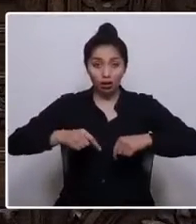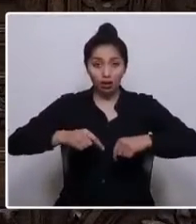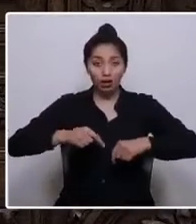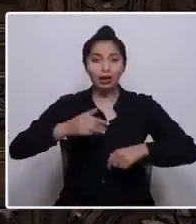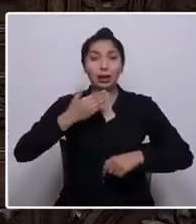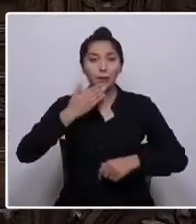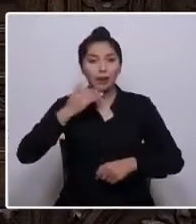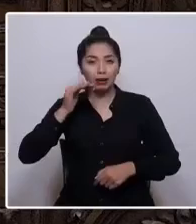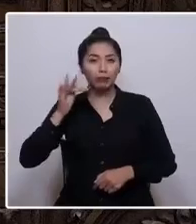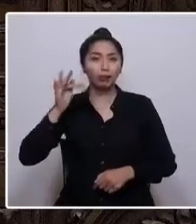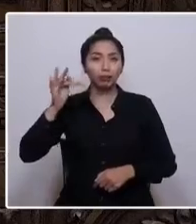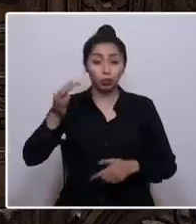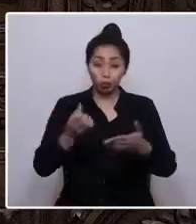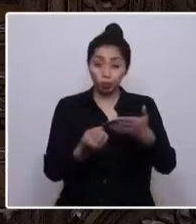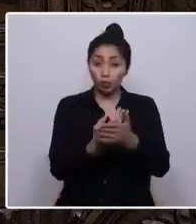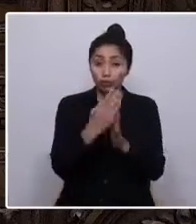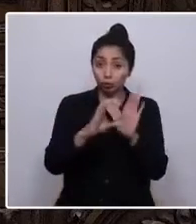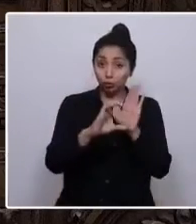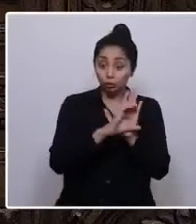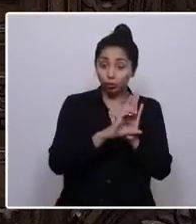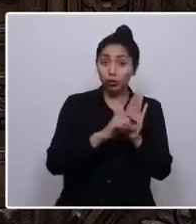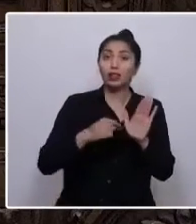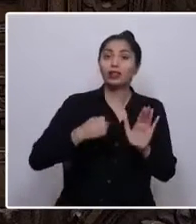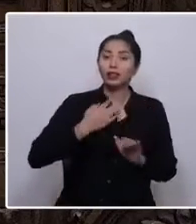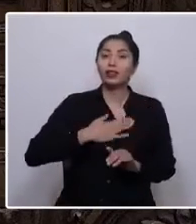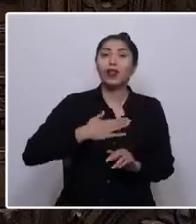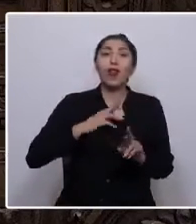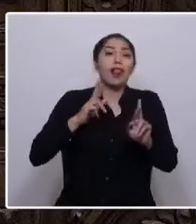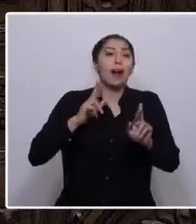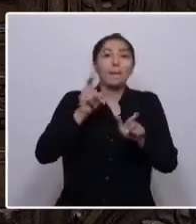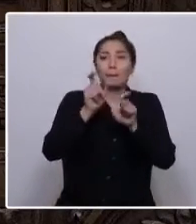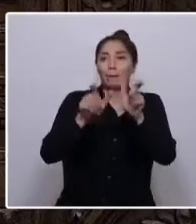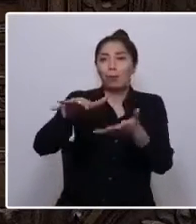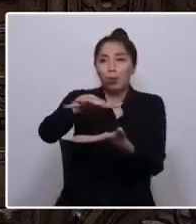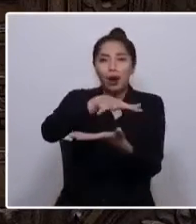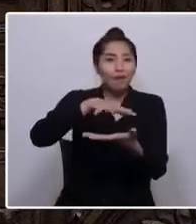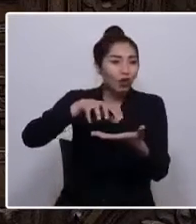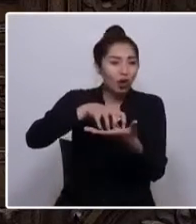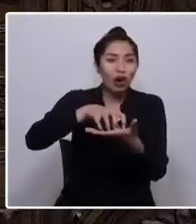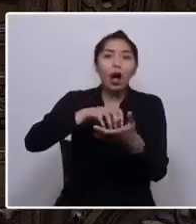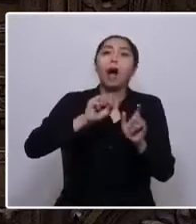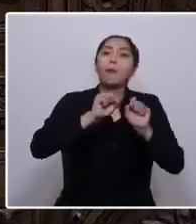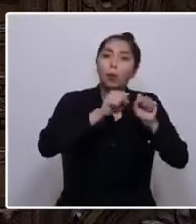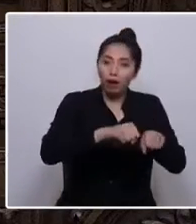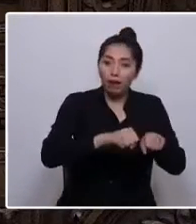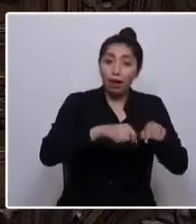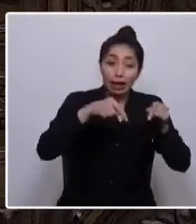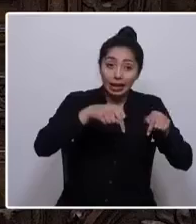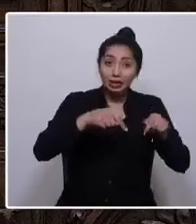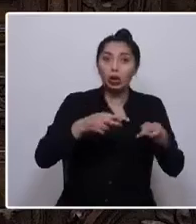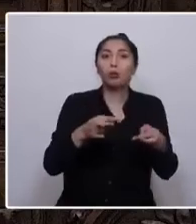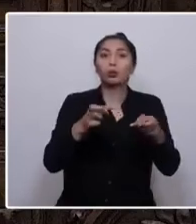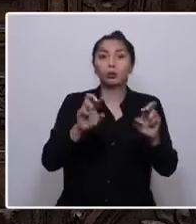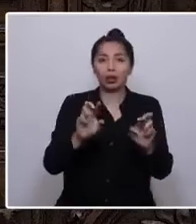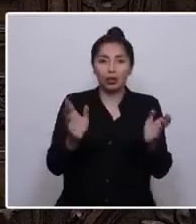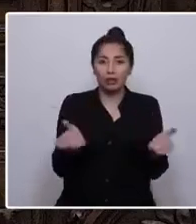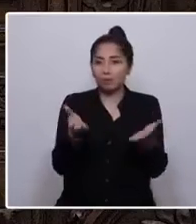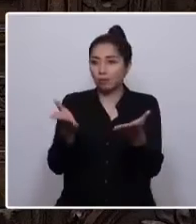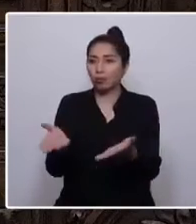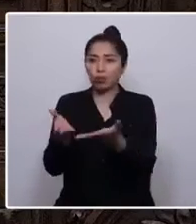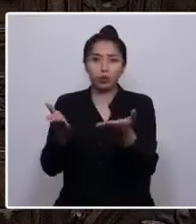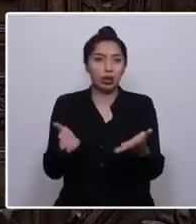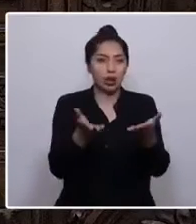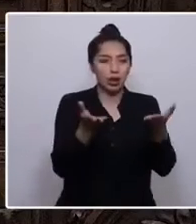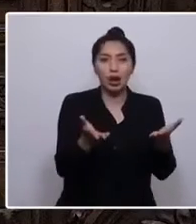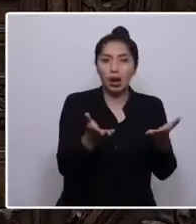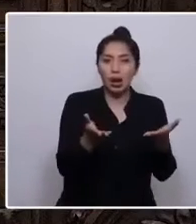la nueva Constitución que espero apruebe el pueblo, que sea la oportunidad y el empuje para superar el